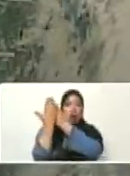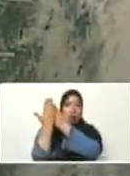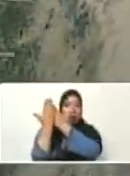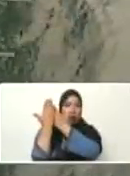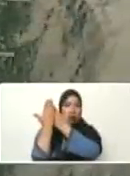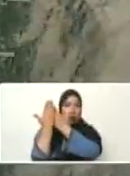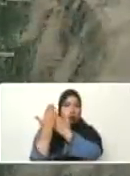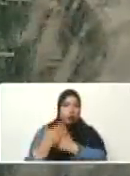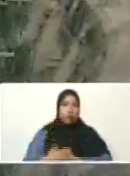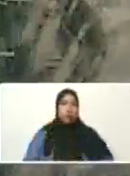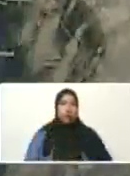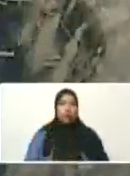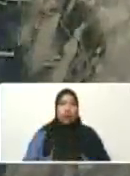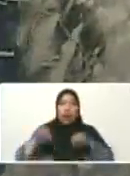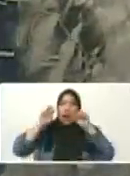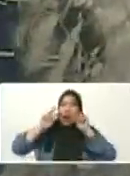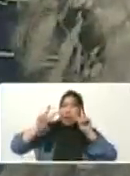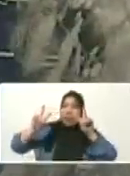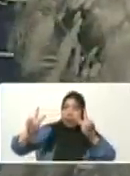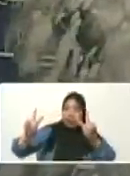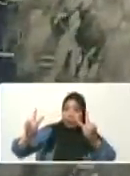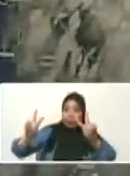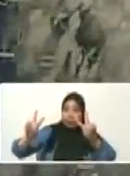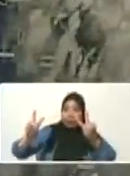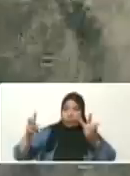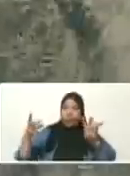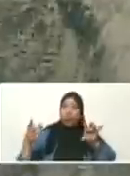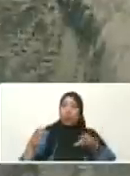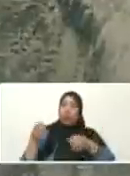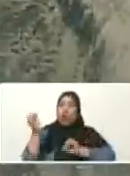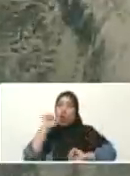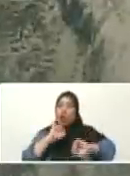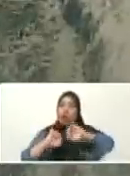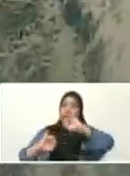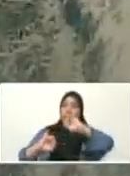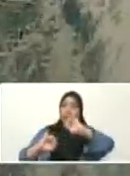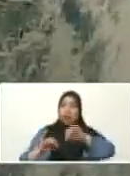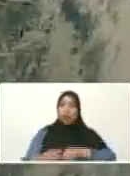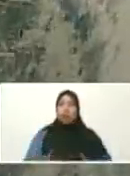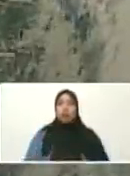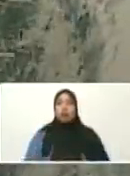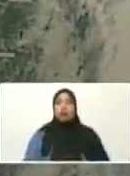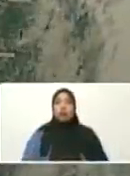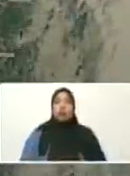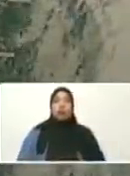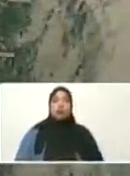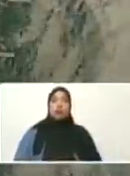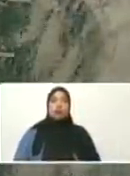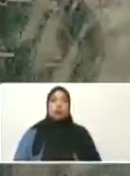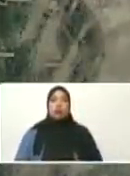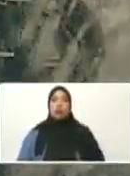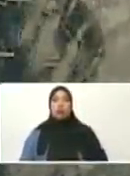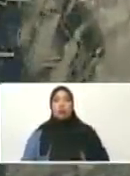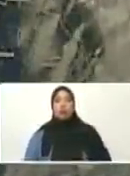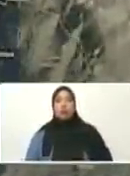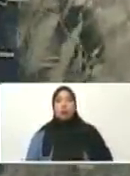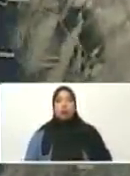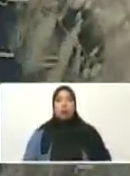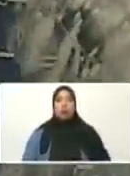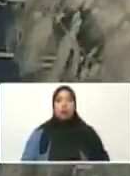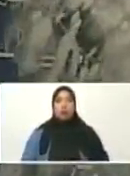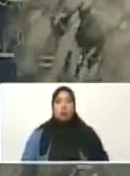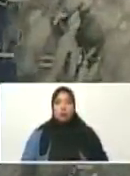Veamos qué efecto tiene este ciclón cuando toque tierra en